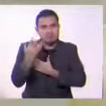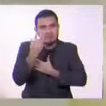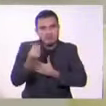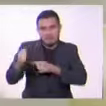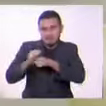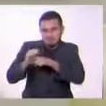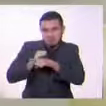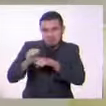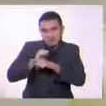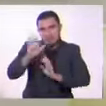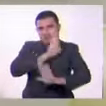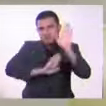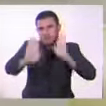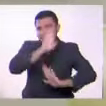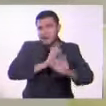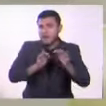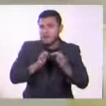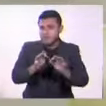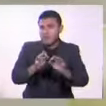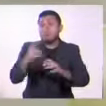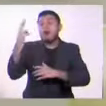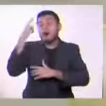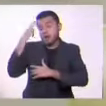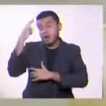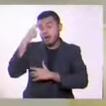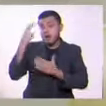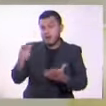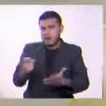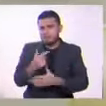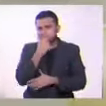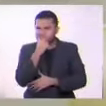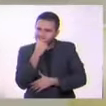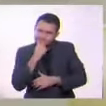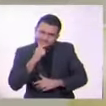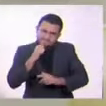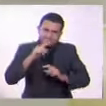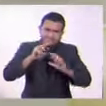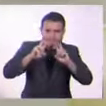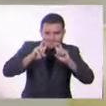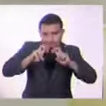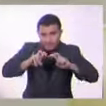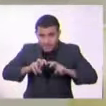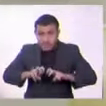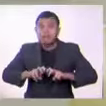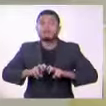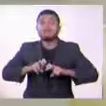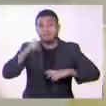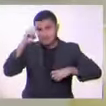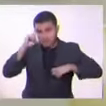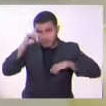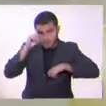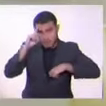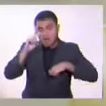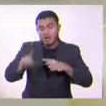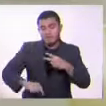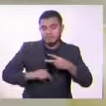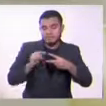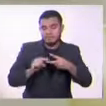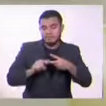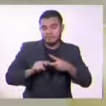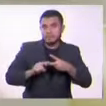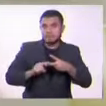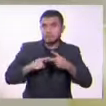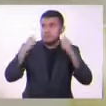históricos de forma racional, crítica y consciente. Por otra parte, la escenificación y el